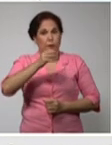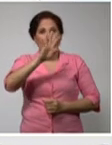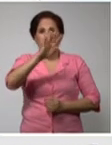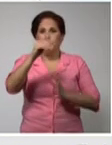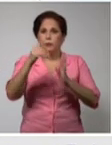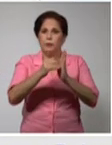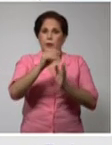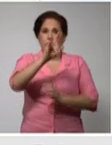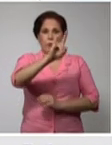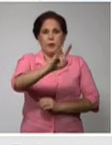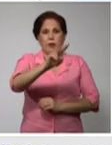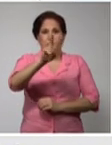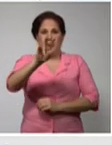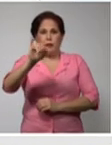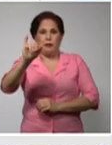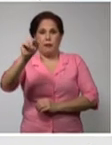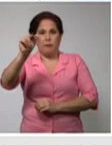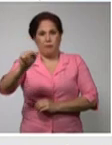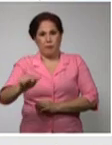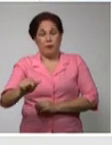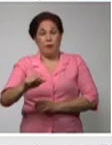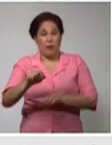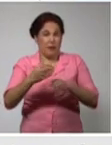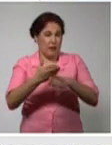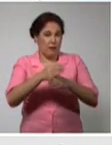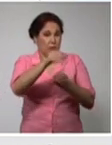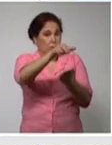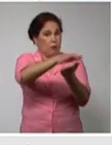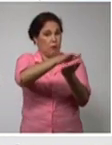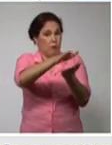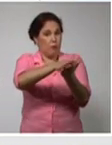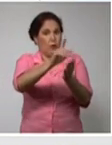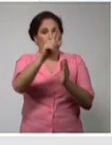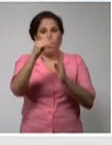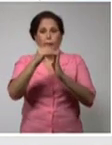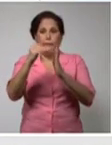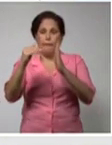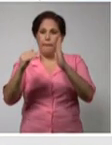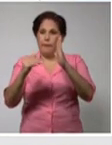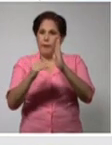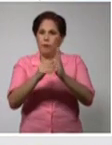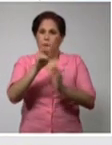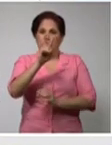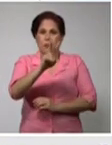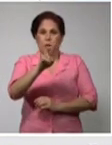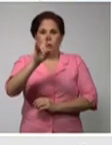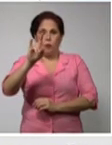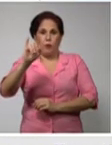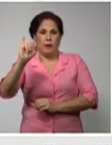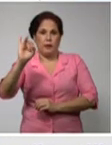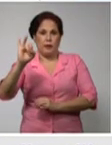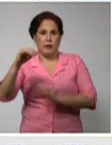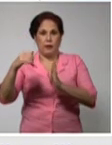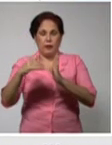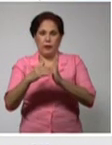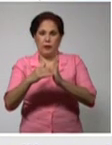926 que hace un acumulado de 1 millón 297 mil